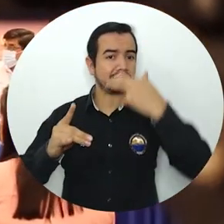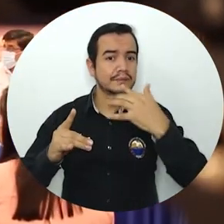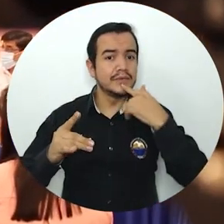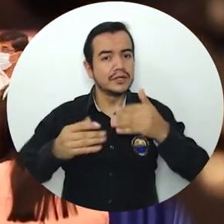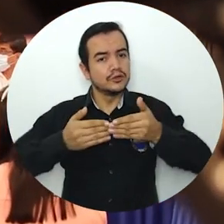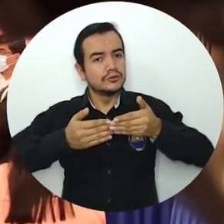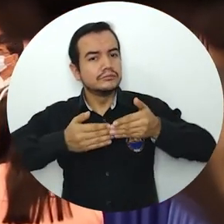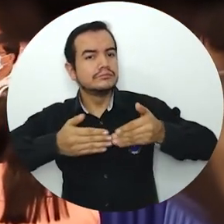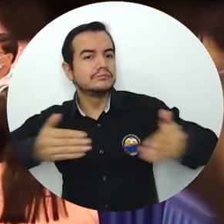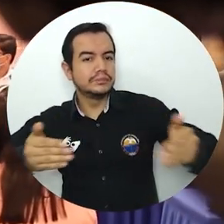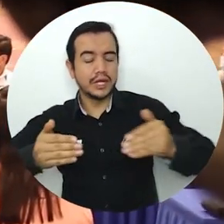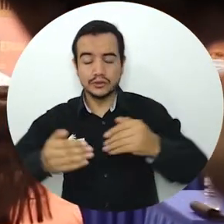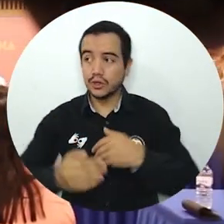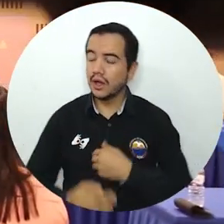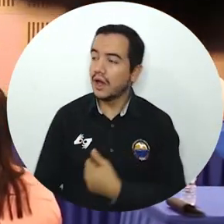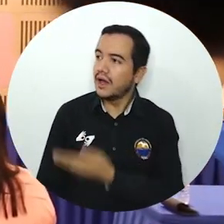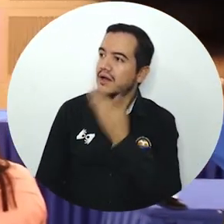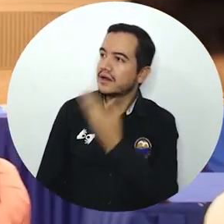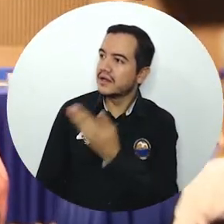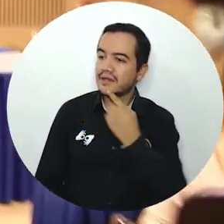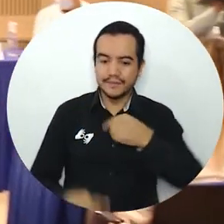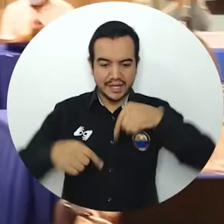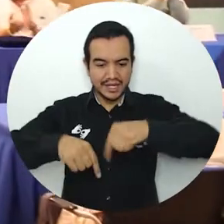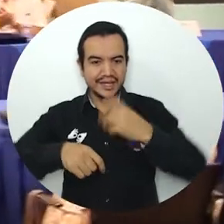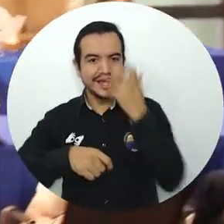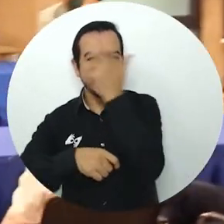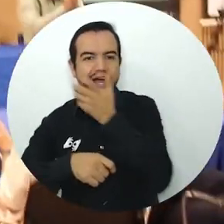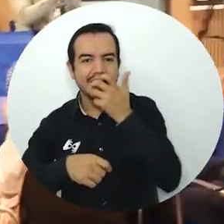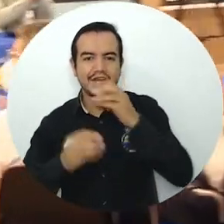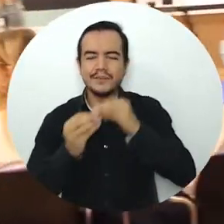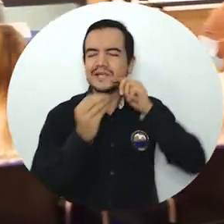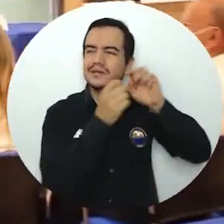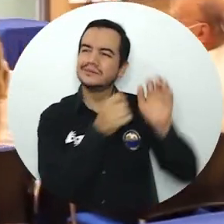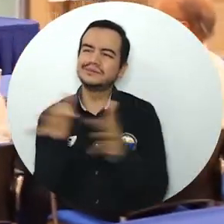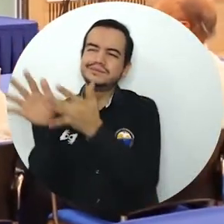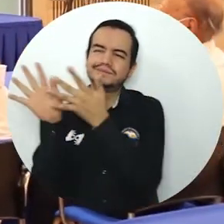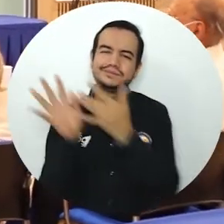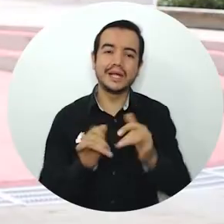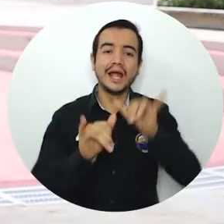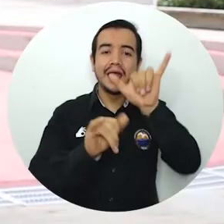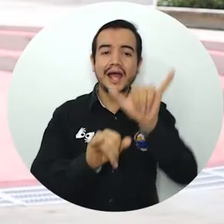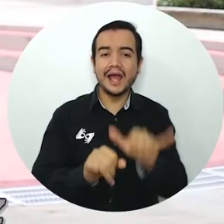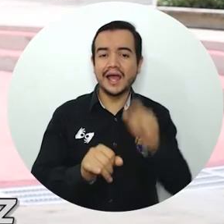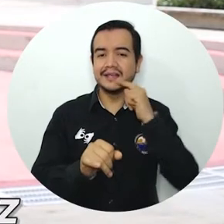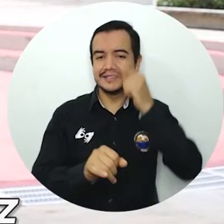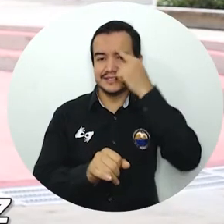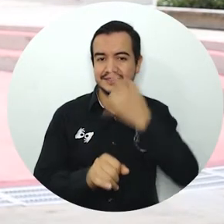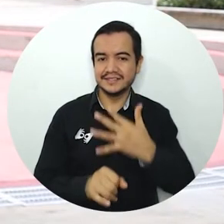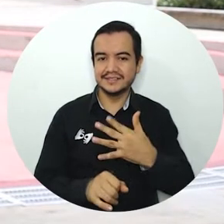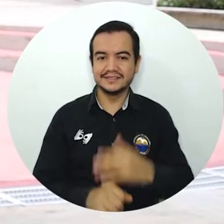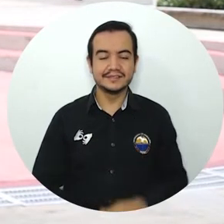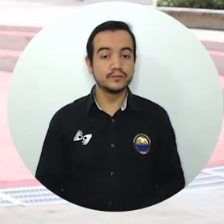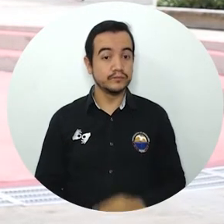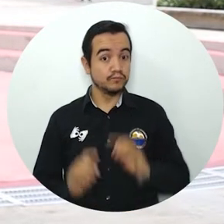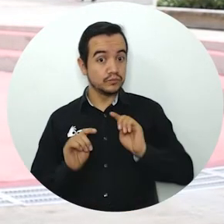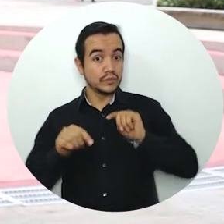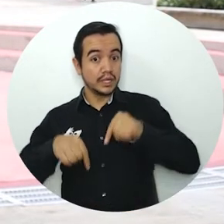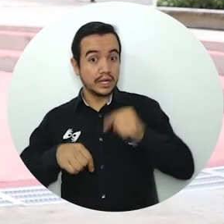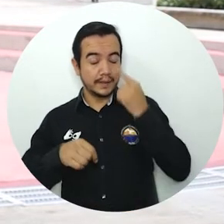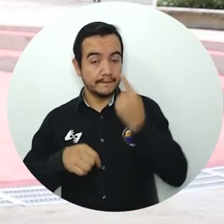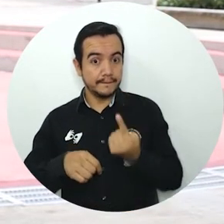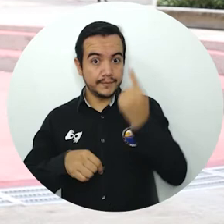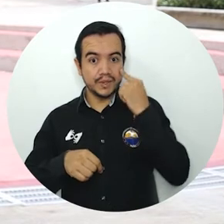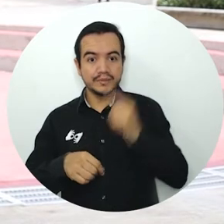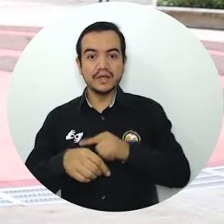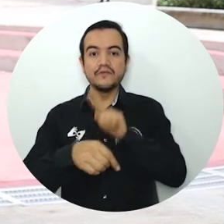Marta, que ha decidido acogernos con todo su cariño y su calor de ciudad y su brisa de ciudad. Por primera vez la Universidad del Magdalena, a través de su Facultad